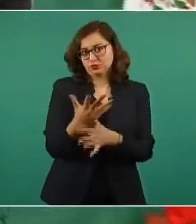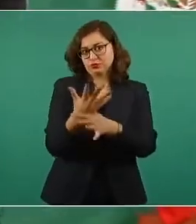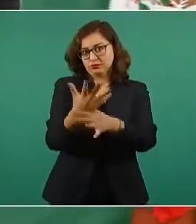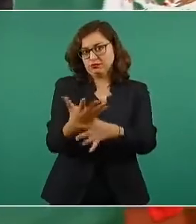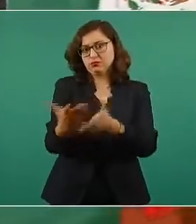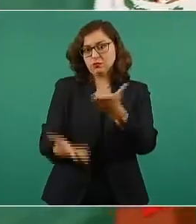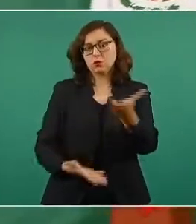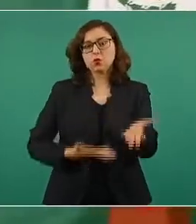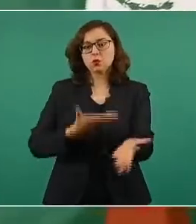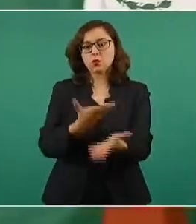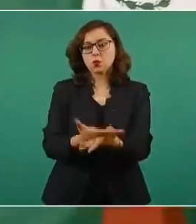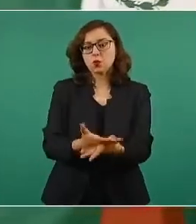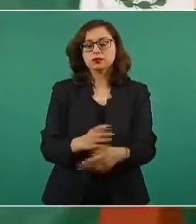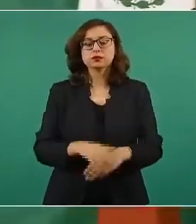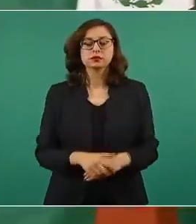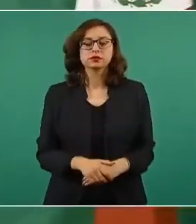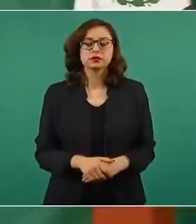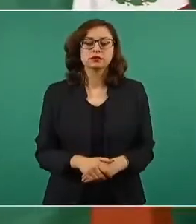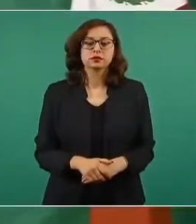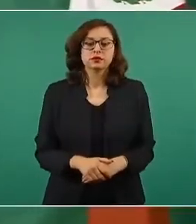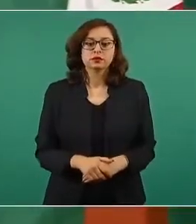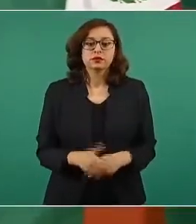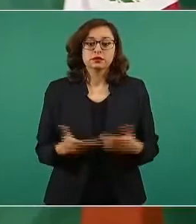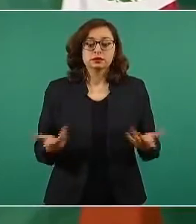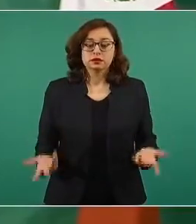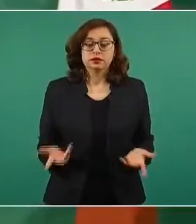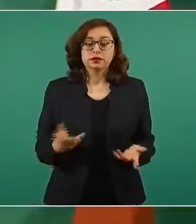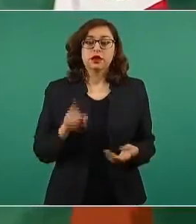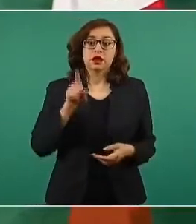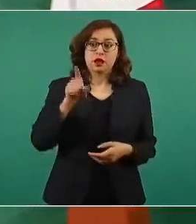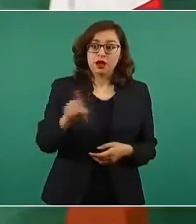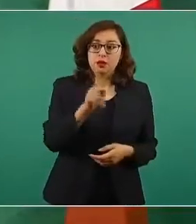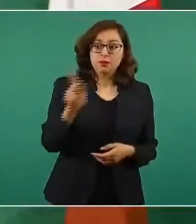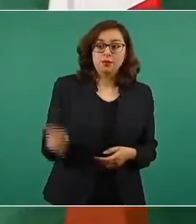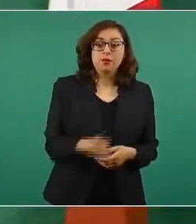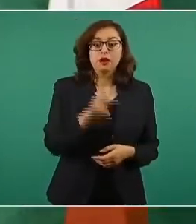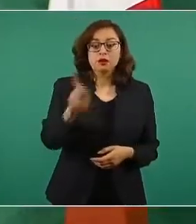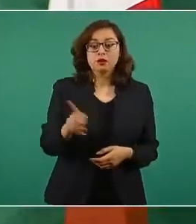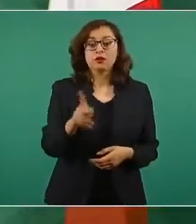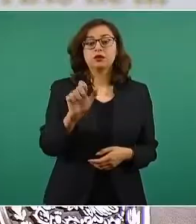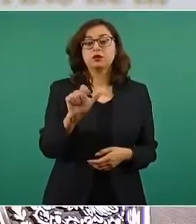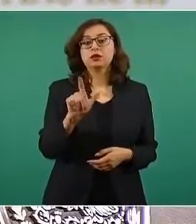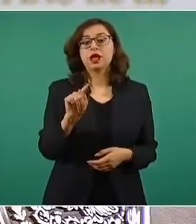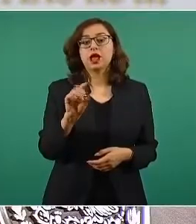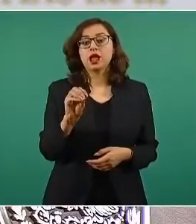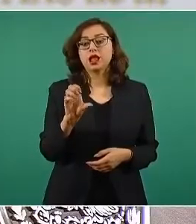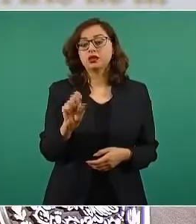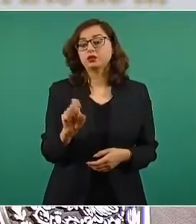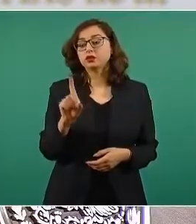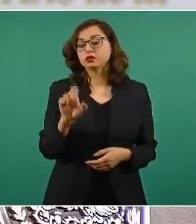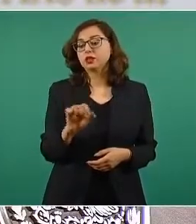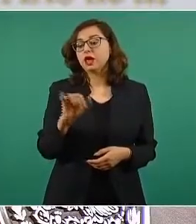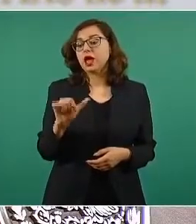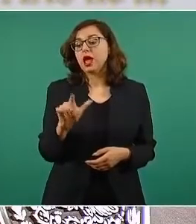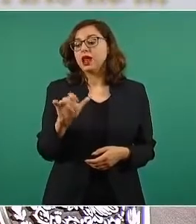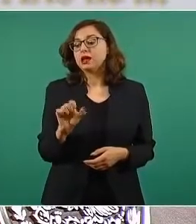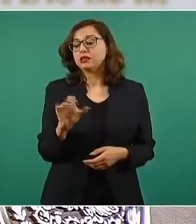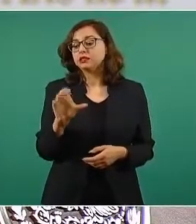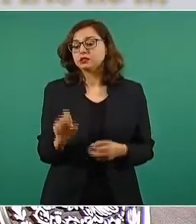Si es a los pueblos de los altos de Jalisco, a Guadalajara